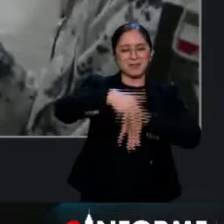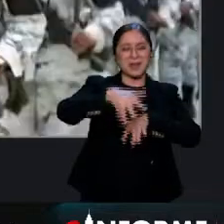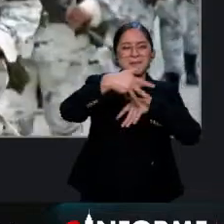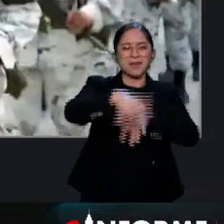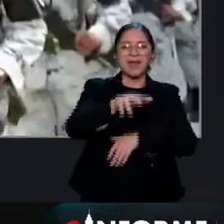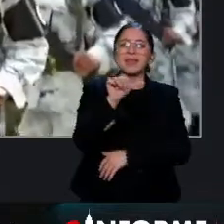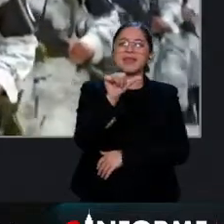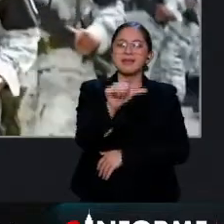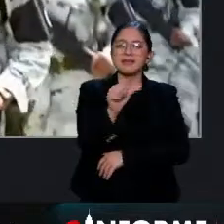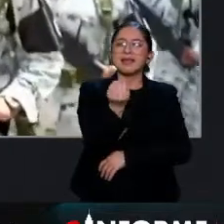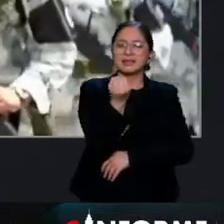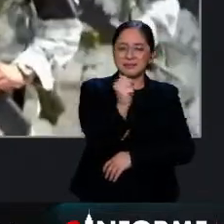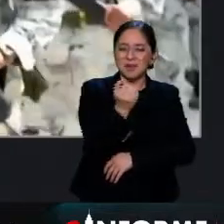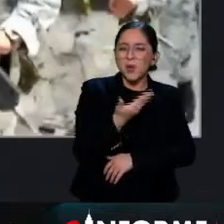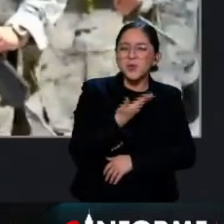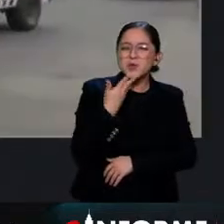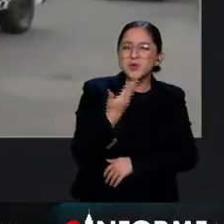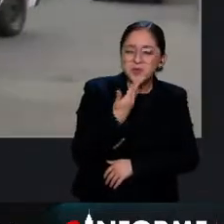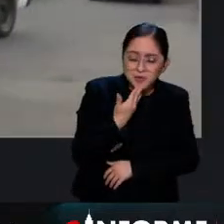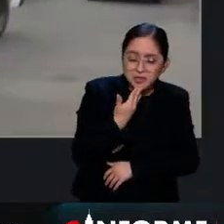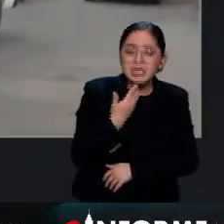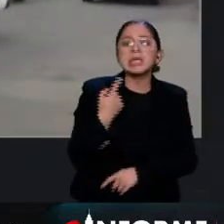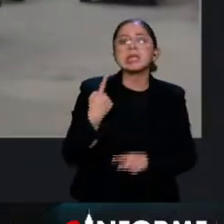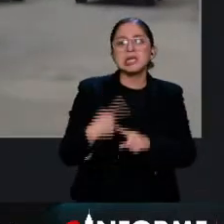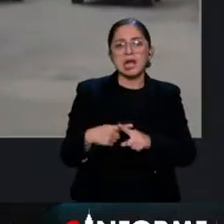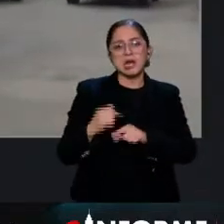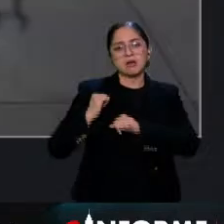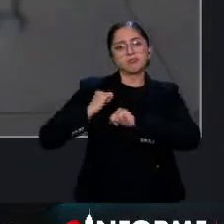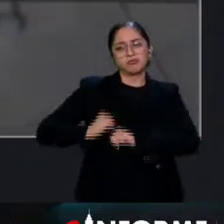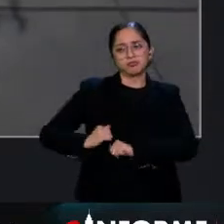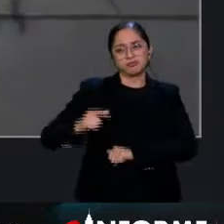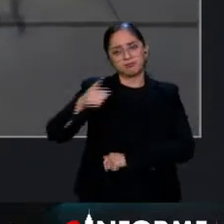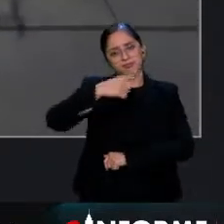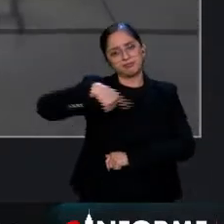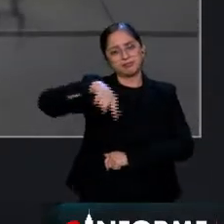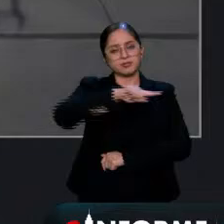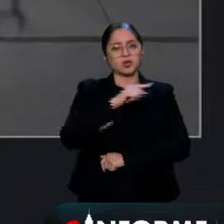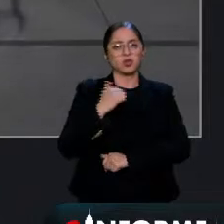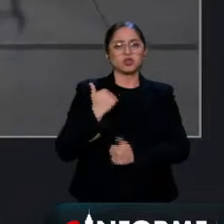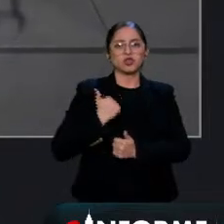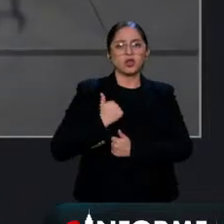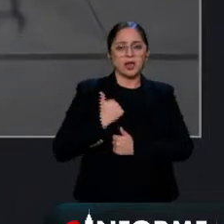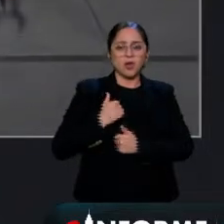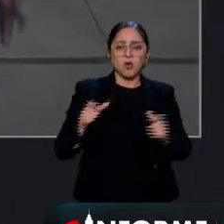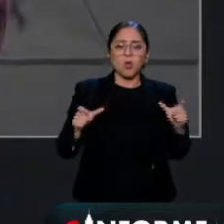del 16 de septiembre, va a tener como protagonistas justo a los elementos de la Guardia Nacional.